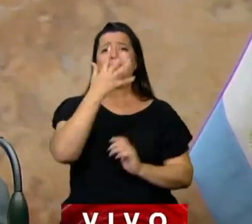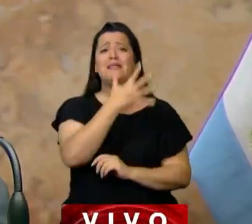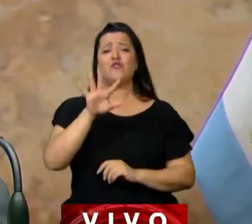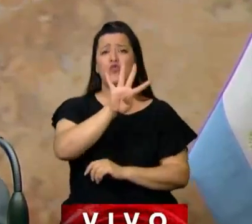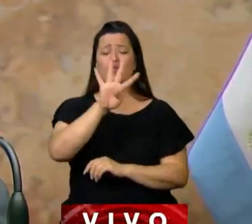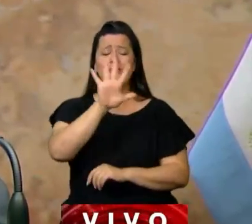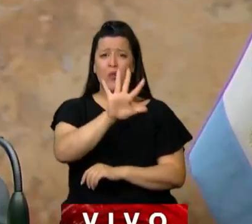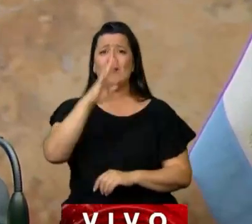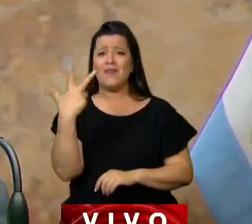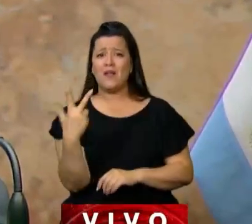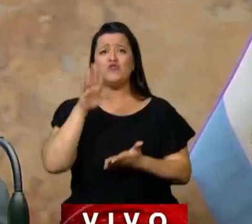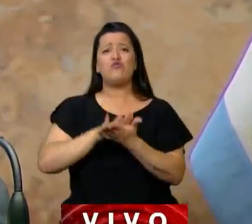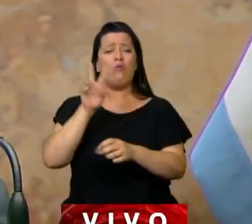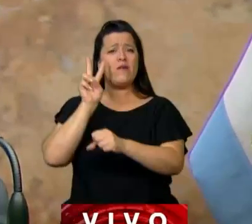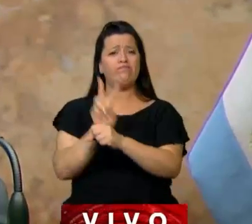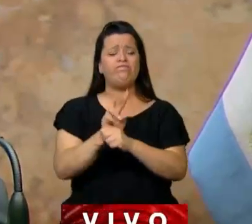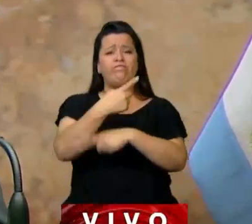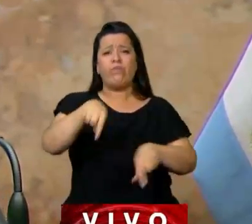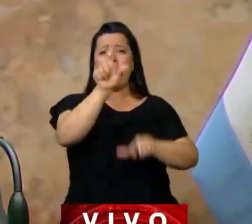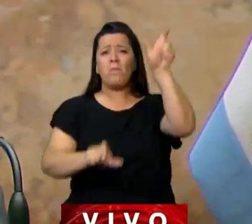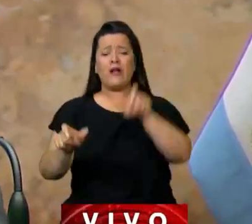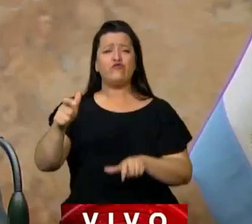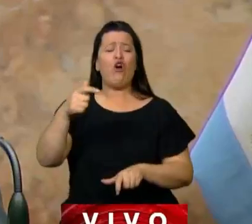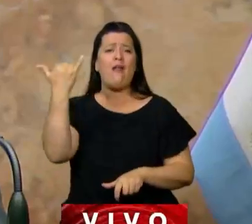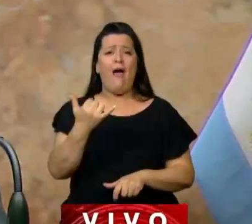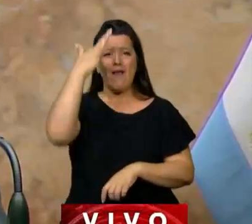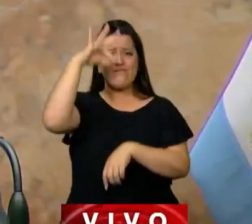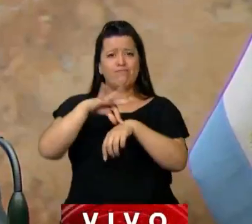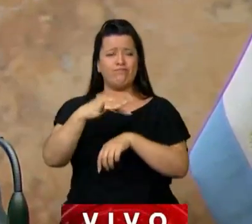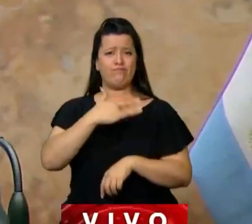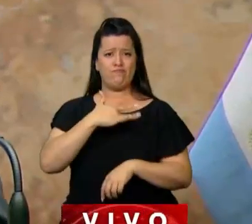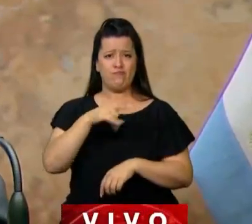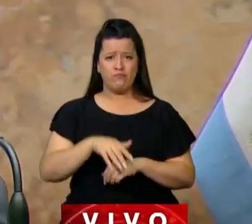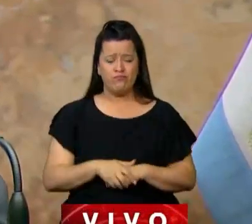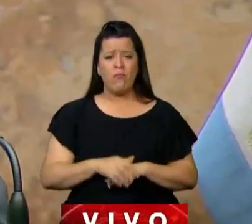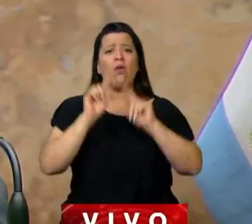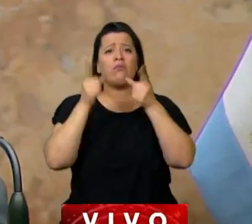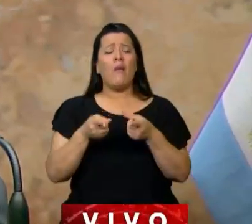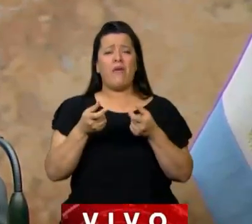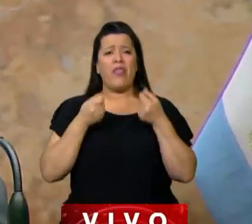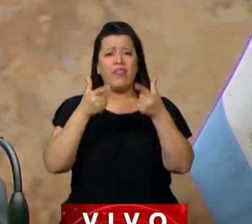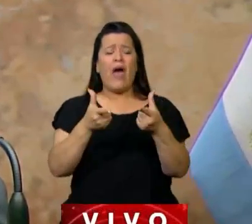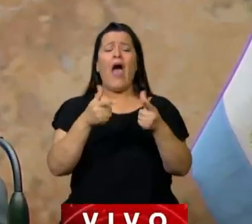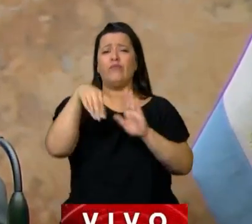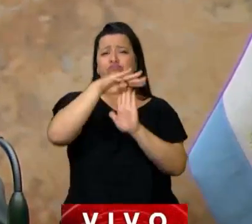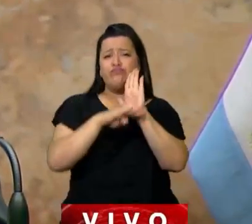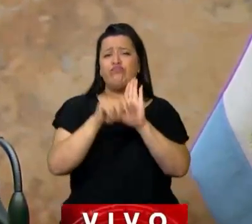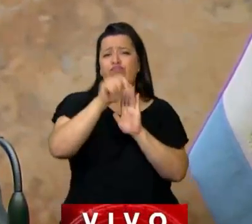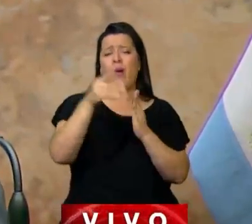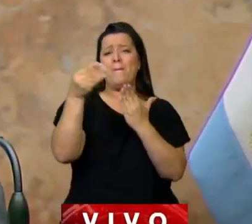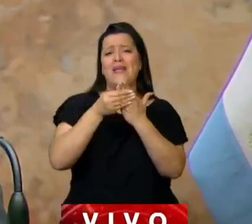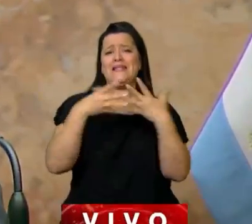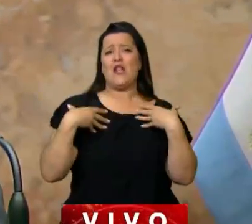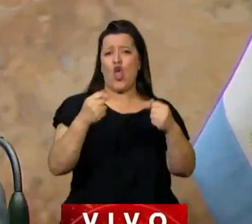programa de protección integral de personas con cardiopatía congénita. Ampliación de su aplicación en el ámbito del